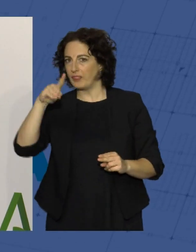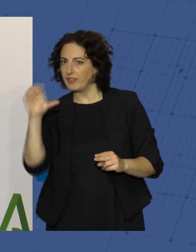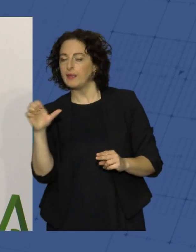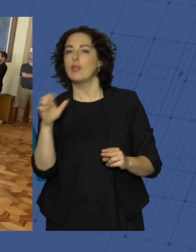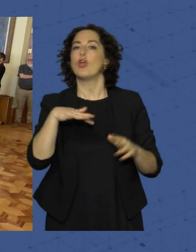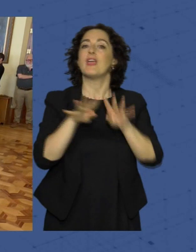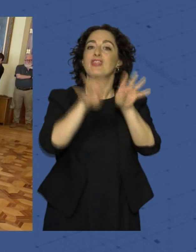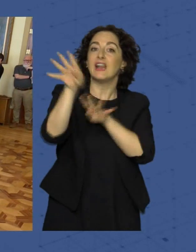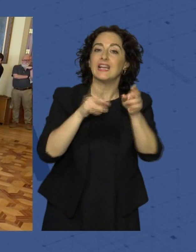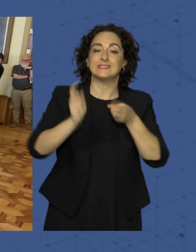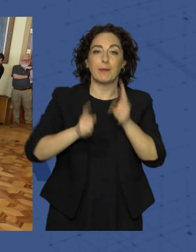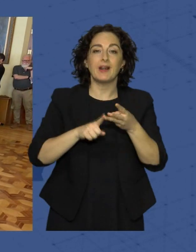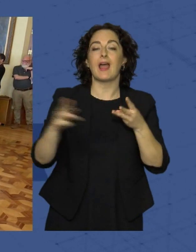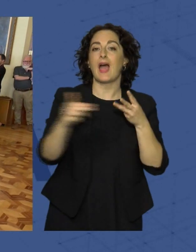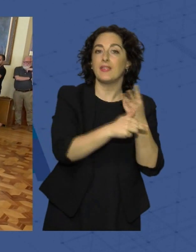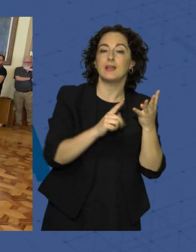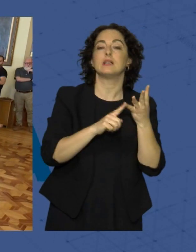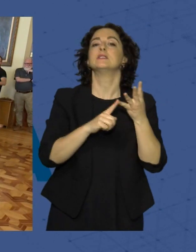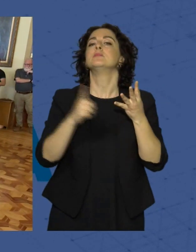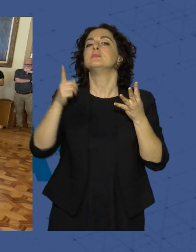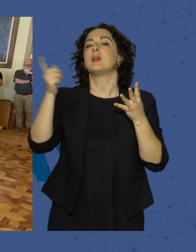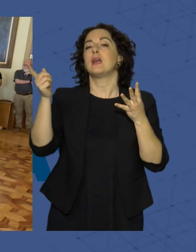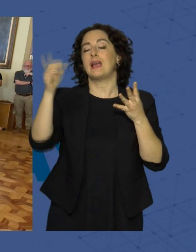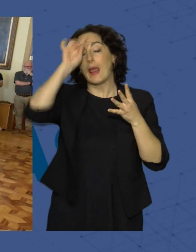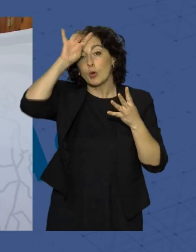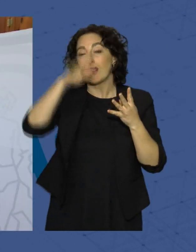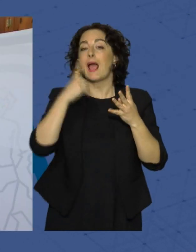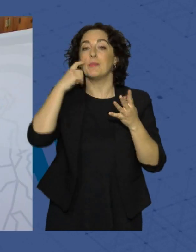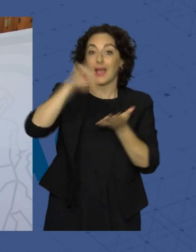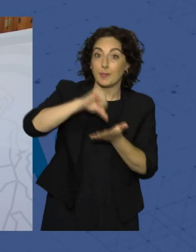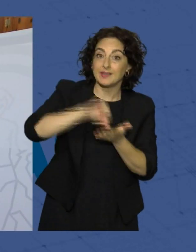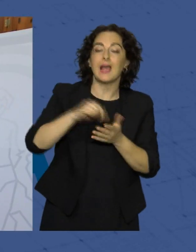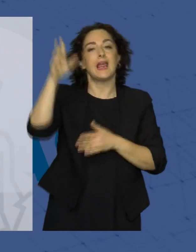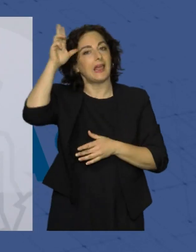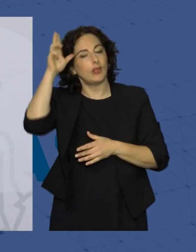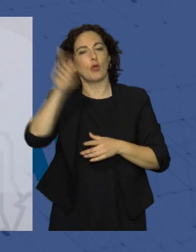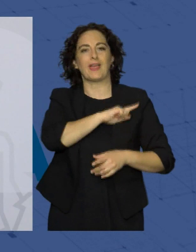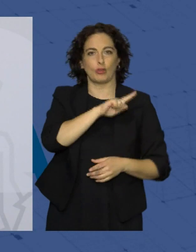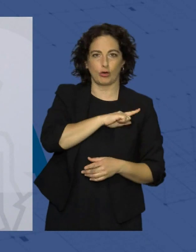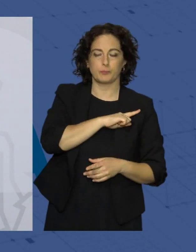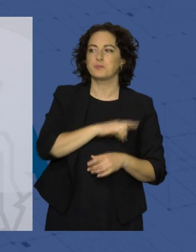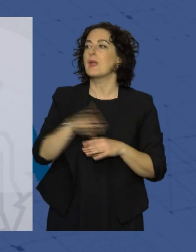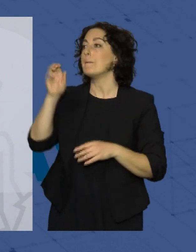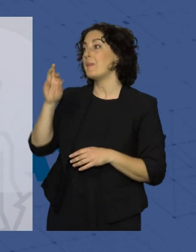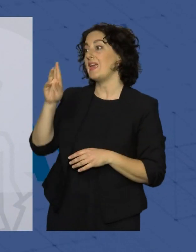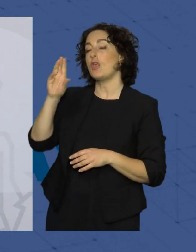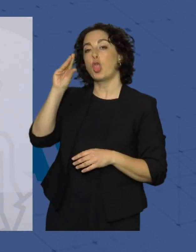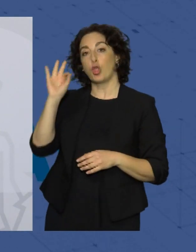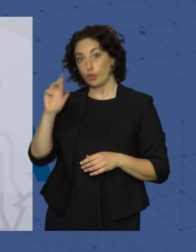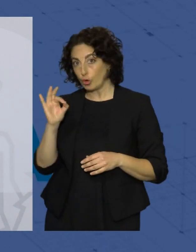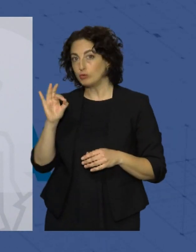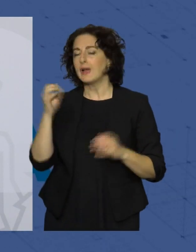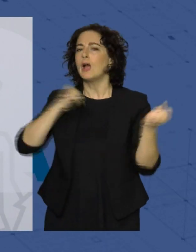Dalías, Tabernas, Adra, Carboneras, Huércaldalmería, Almería Capital, El Ejito y Viator. Pedro, concretamente, actuó como